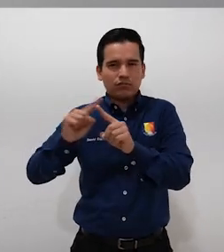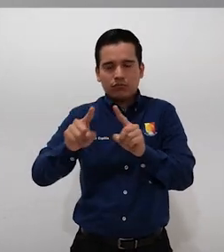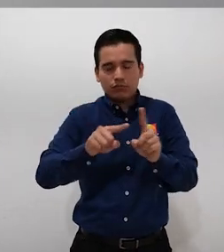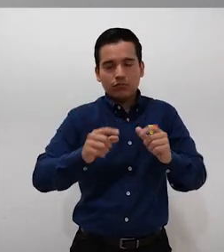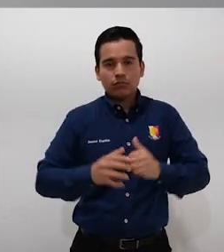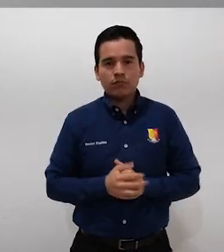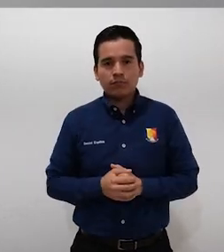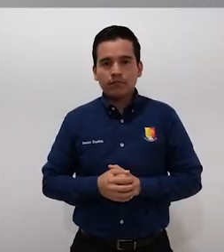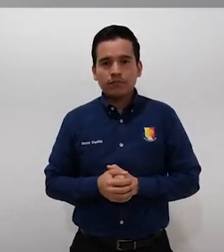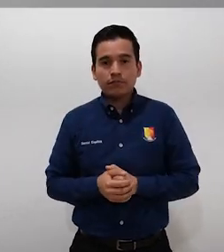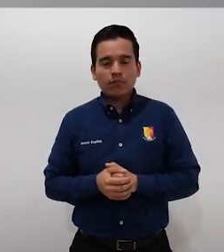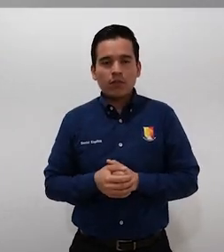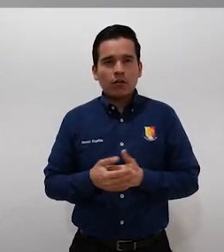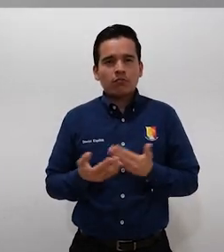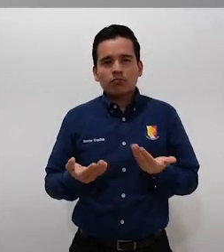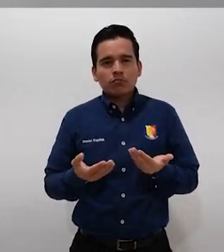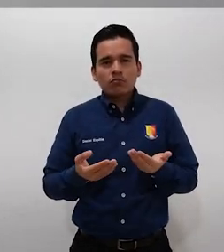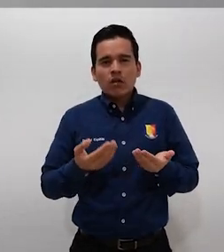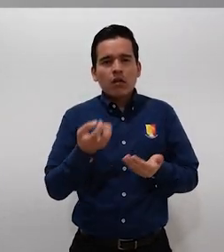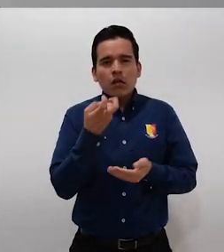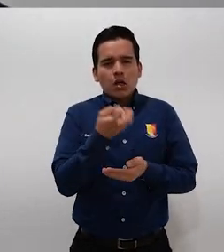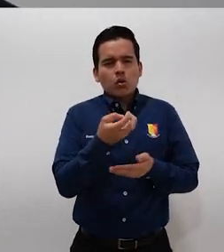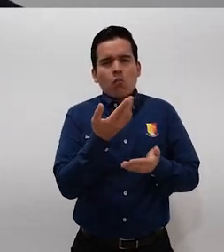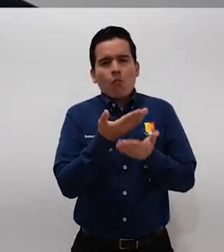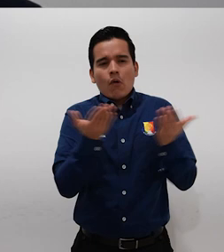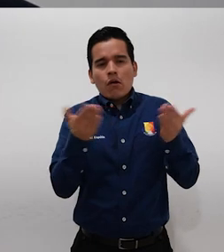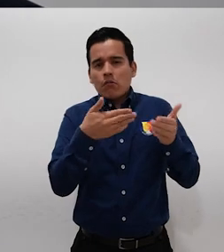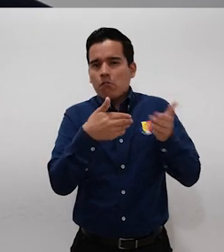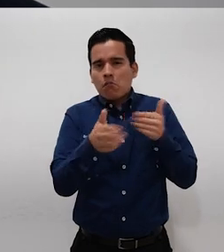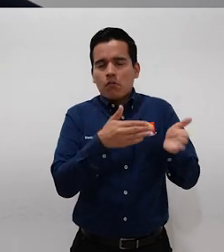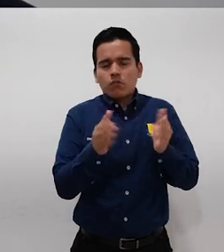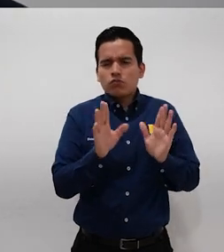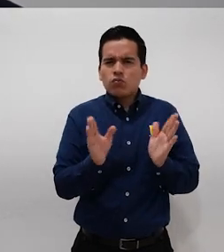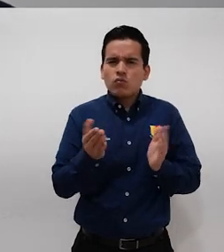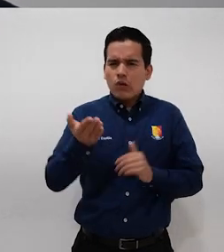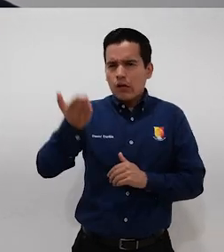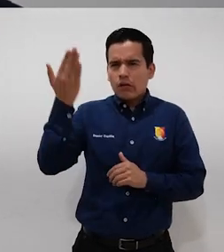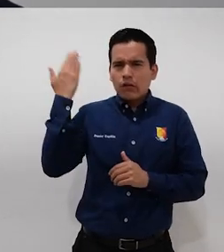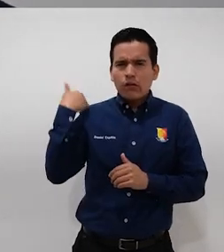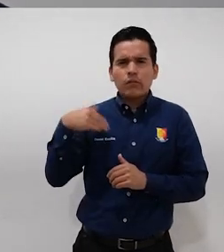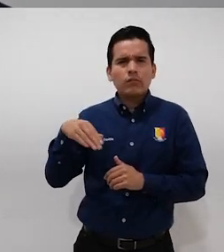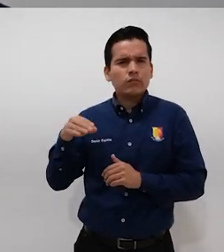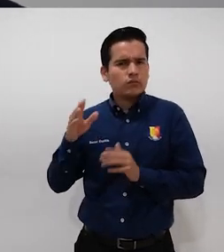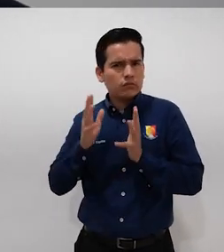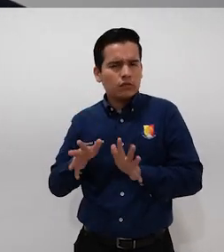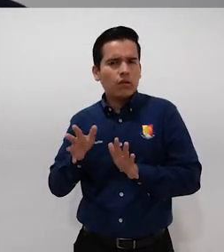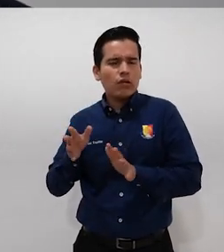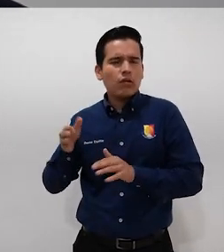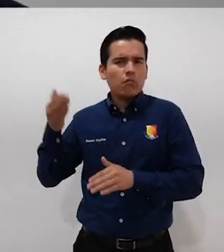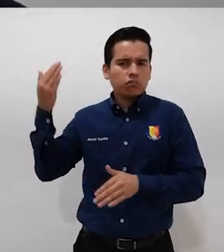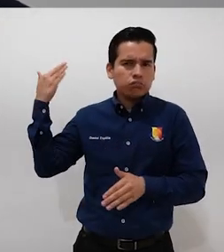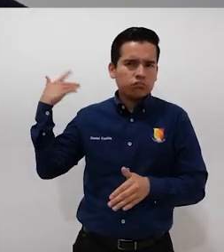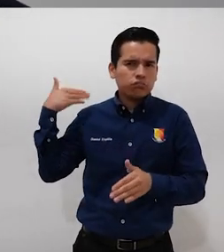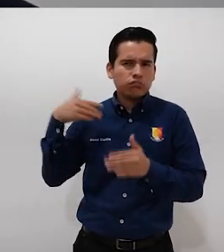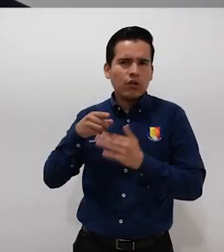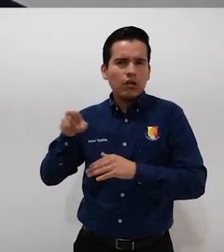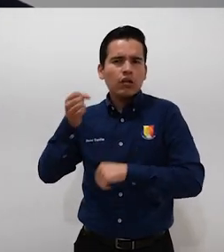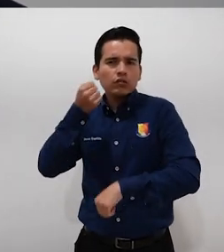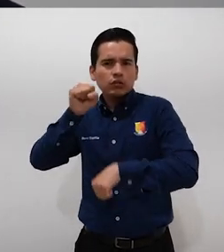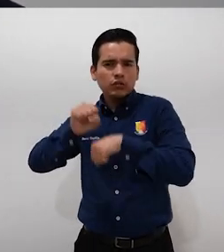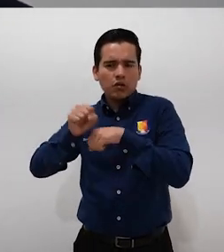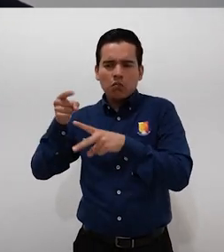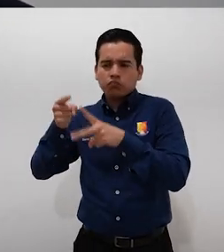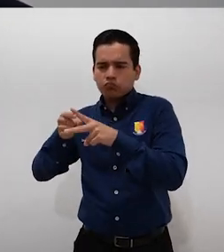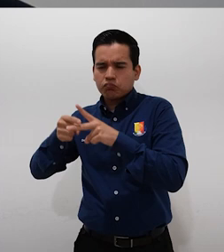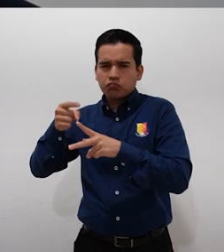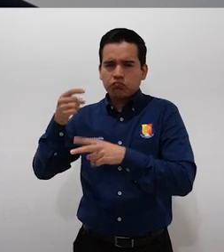Más allá de que se vea como si fuera actualizado hoy por hoy, desde la pasada décima cuarta legislatura, ya se había dado atribuciones a la propia Secretaría de Finanzas